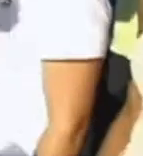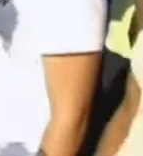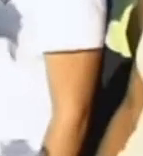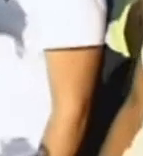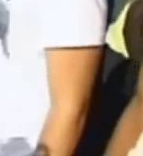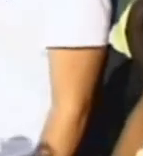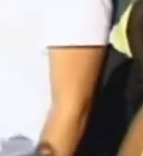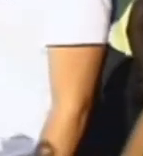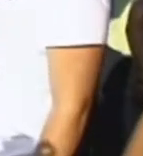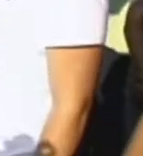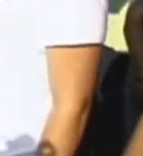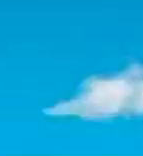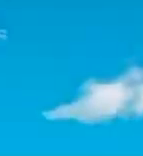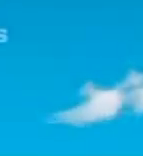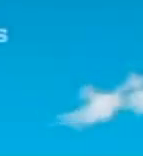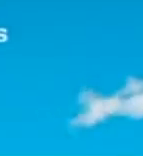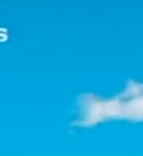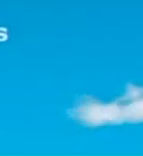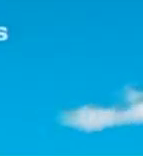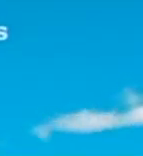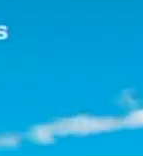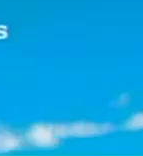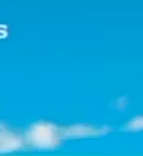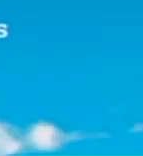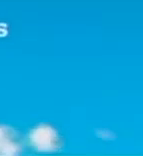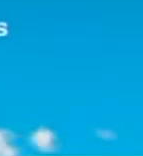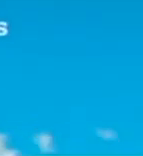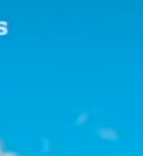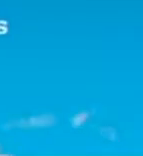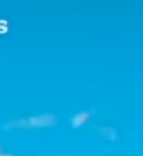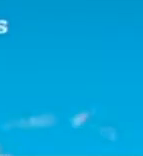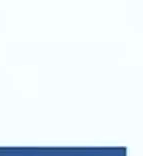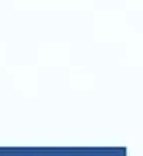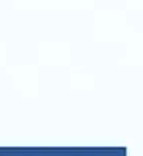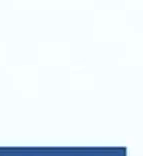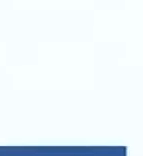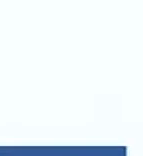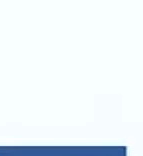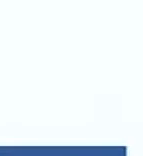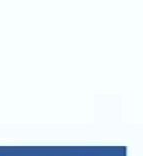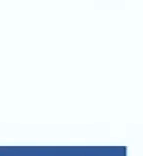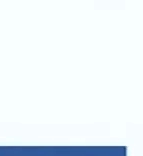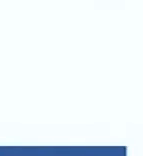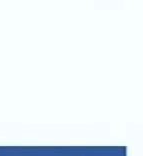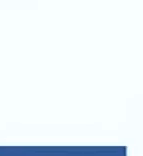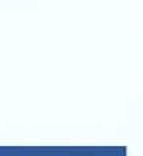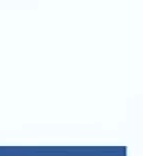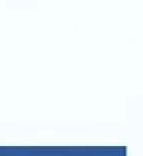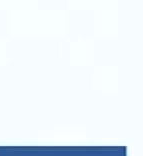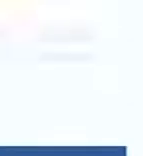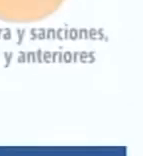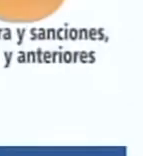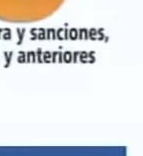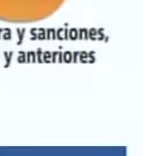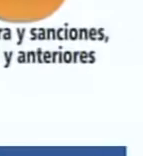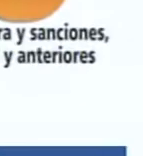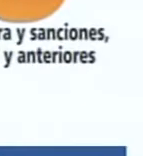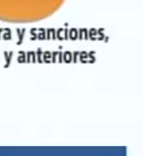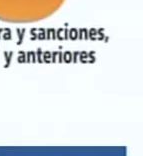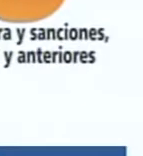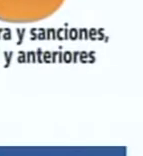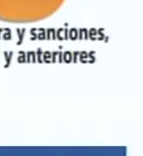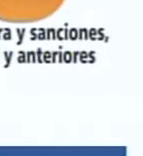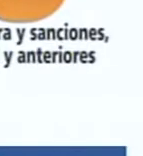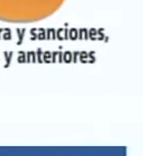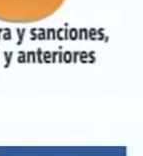tu saldo rinde mucho más Movistar compartida la vida es más aproveche el último papayazo ganes el 80